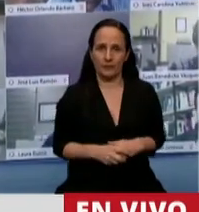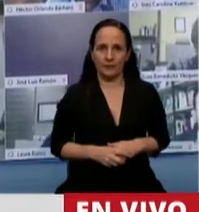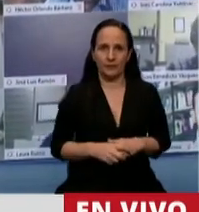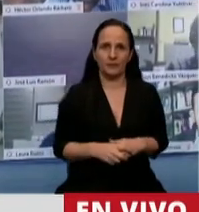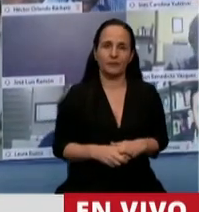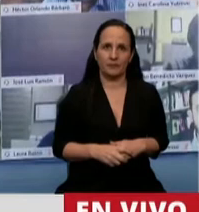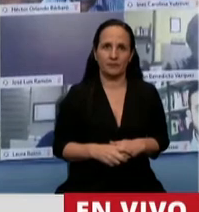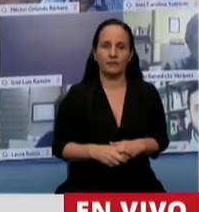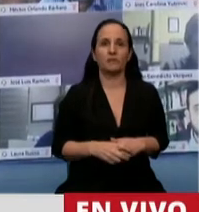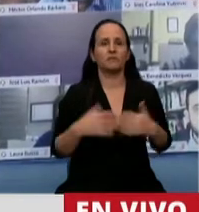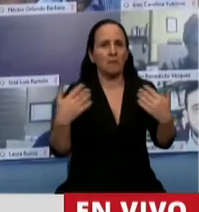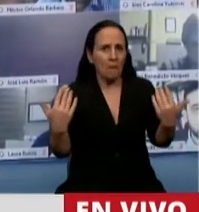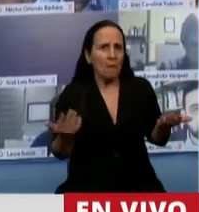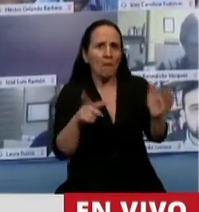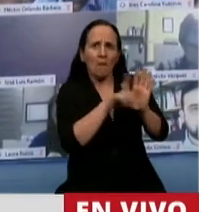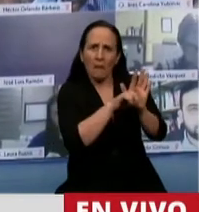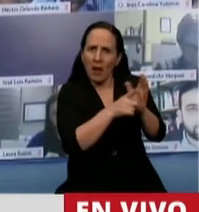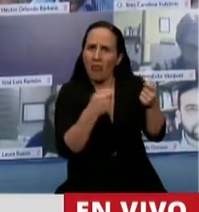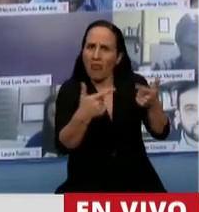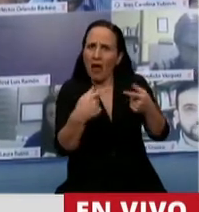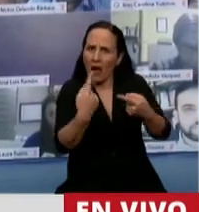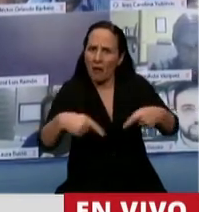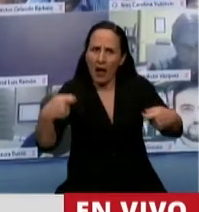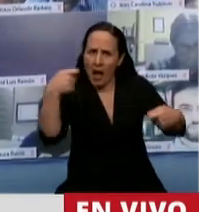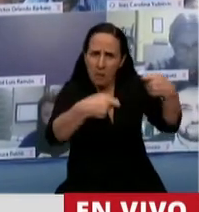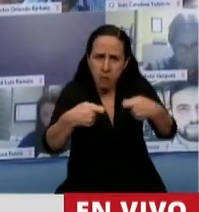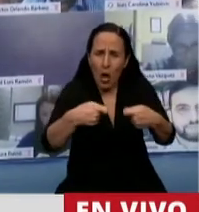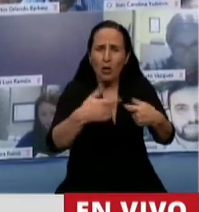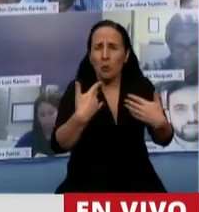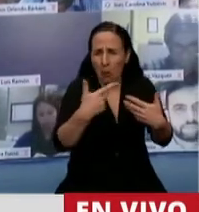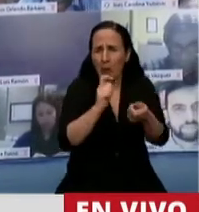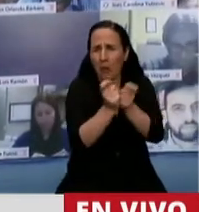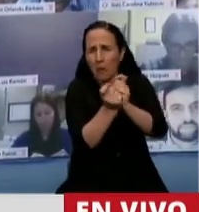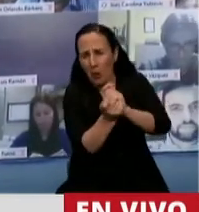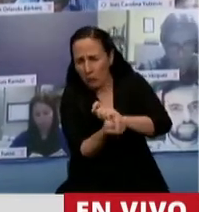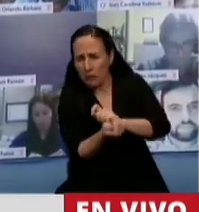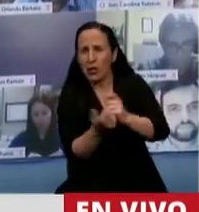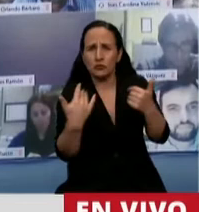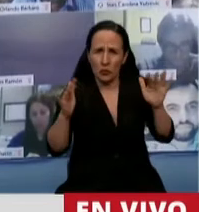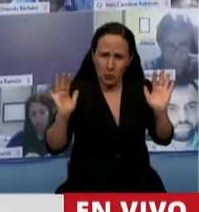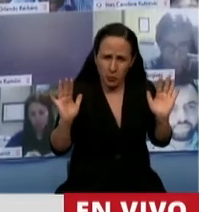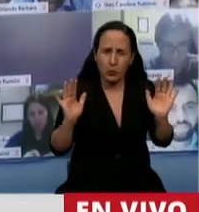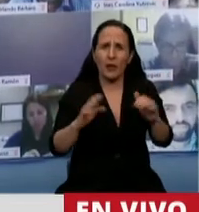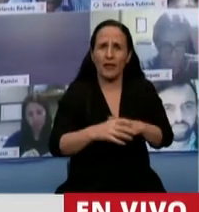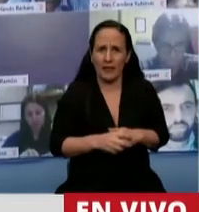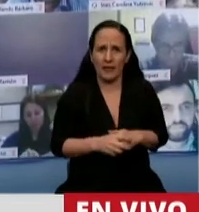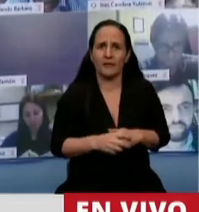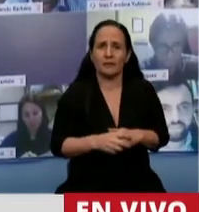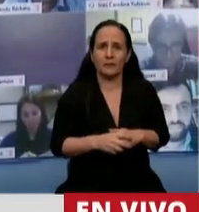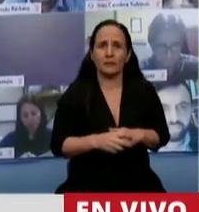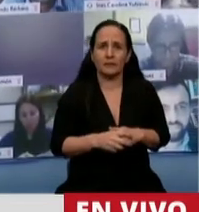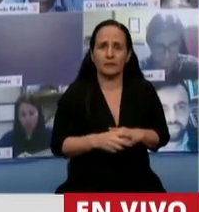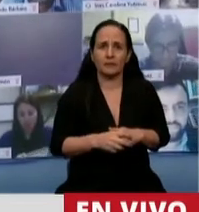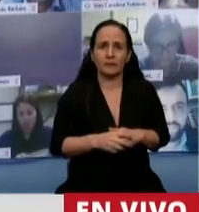nuevos aportes o algunas posibles modificaciones o otras cuestiones, lo importante y dada la